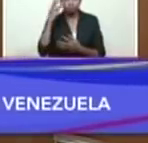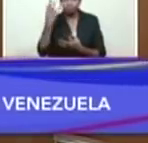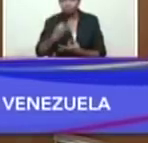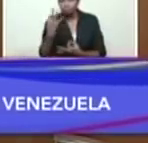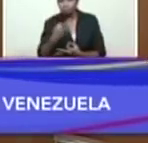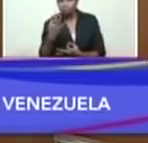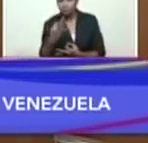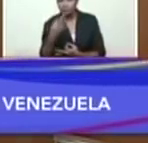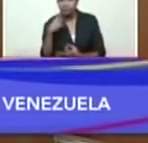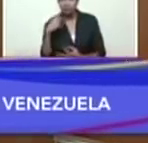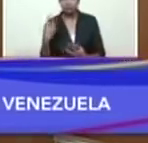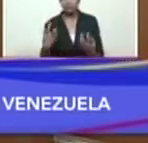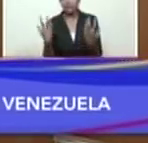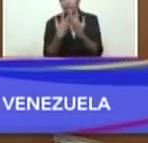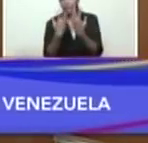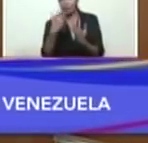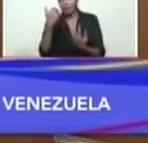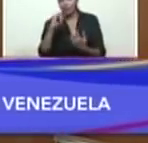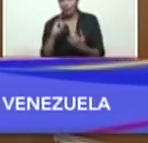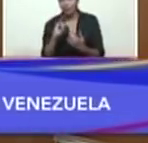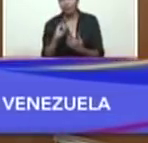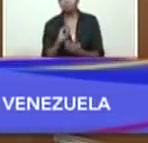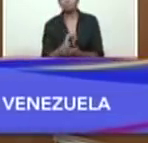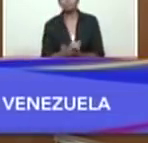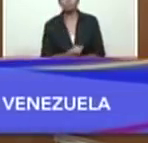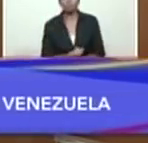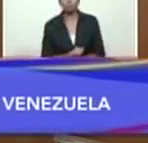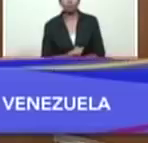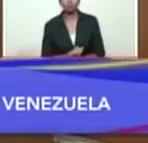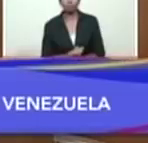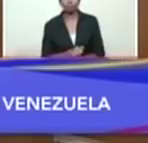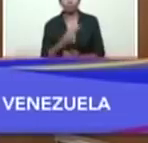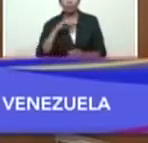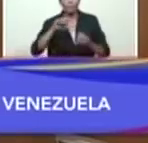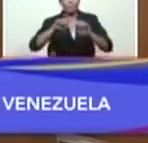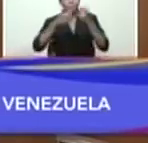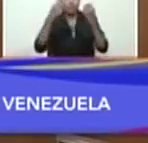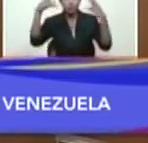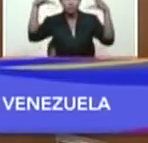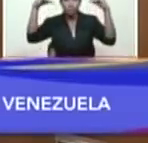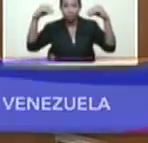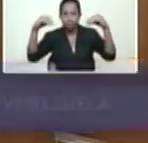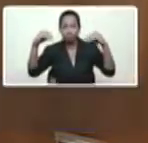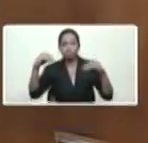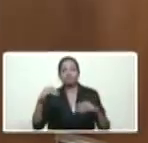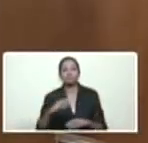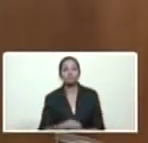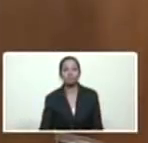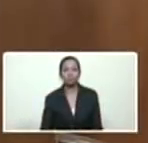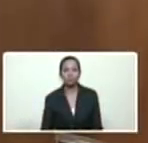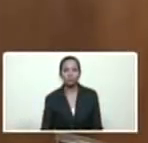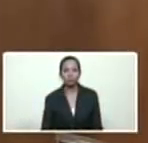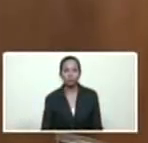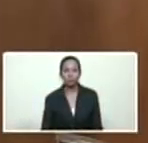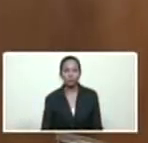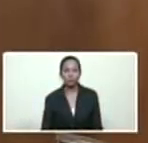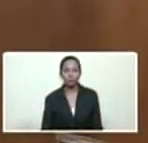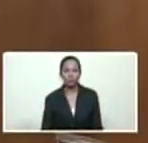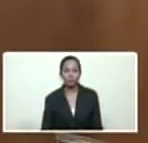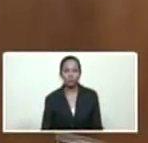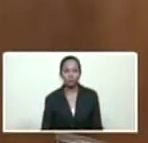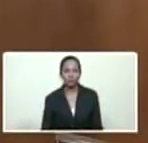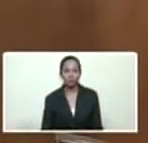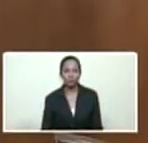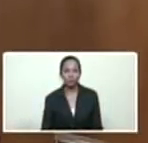esta guerra terrible de los ataques eléctricos contra el sistema interconectado nacional,